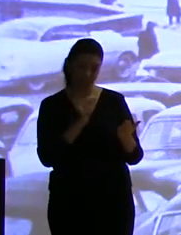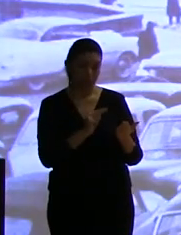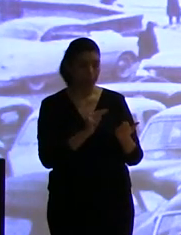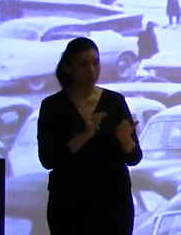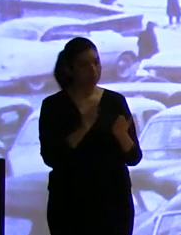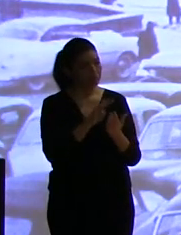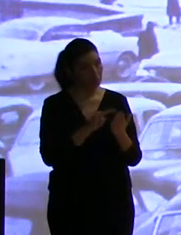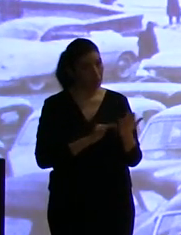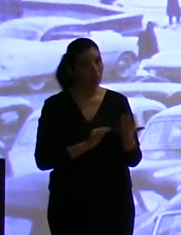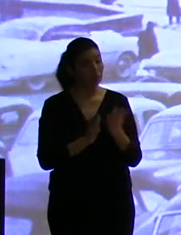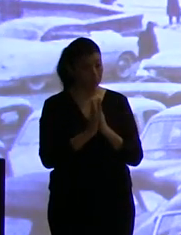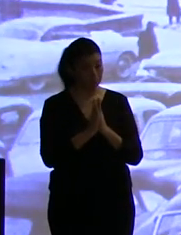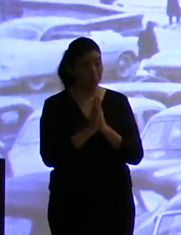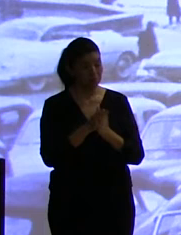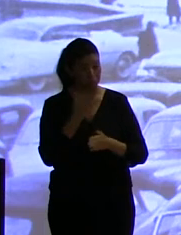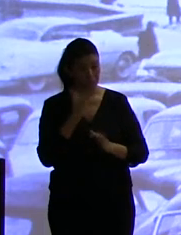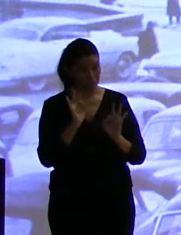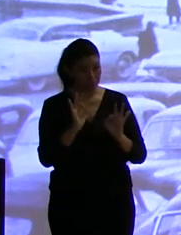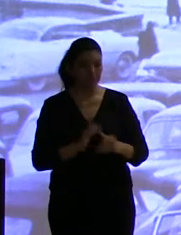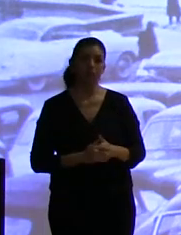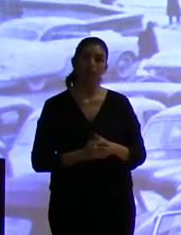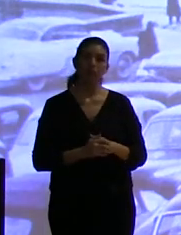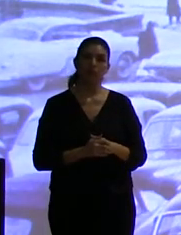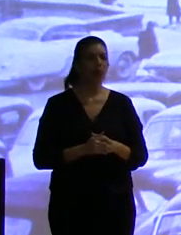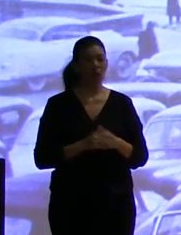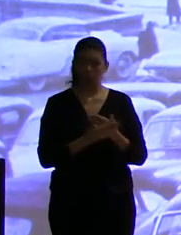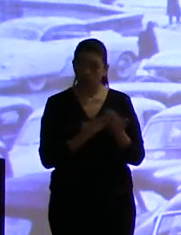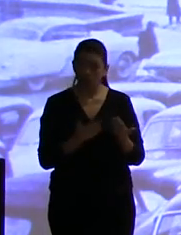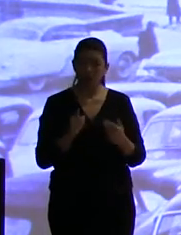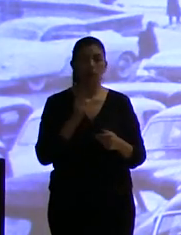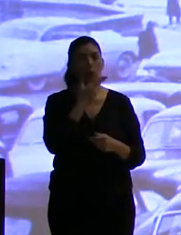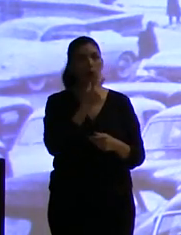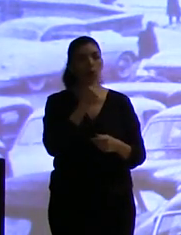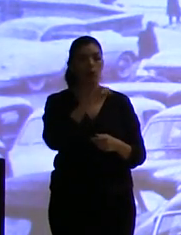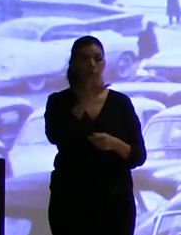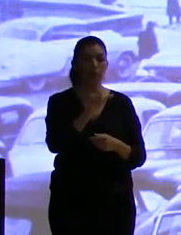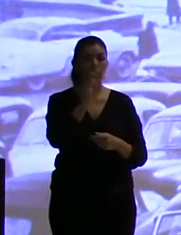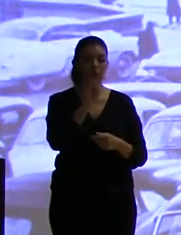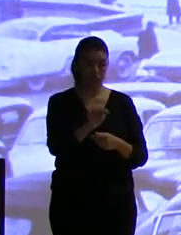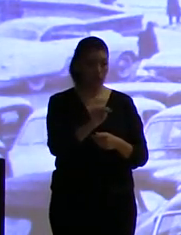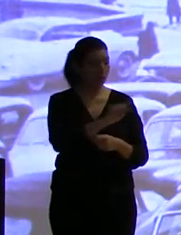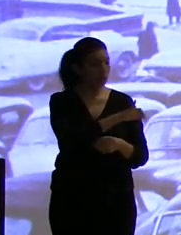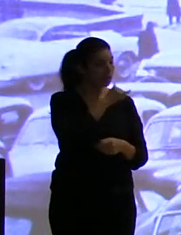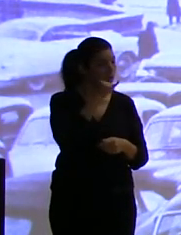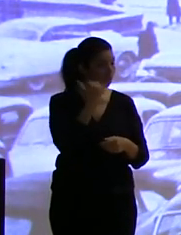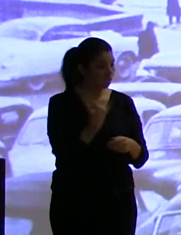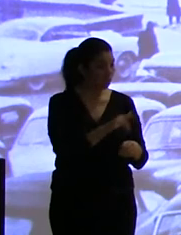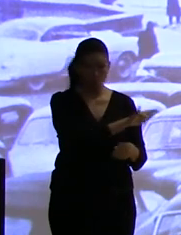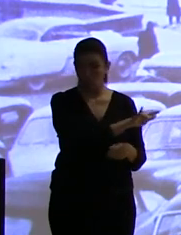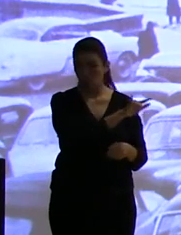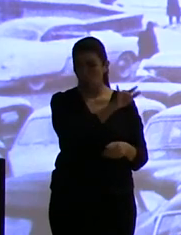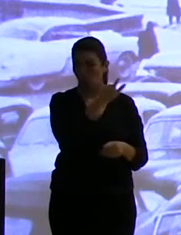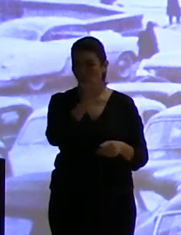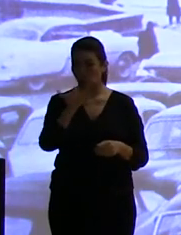Bueno, Jan vuelve a Dinamarca en los primeros años 70 y se encuentra con una situación